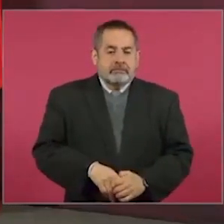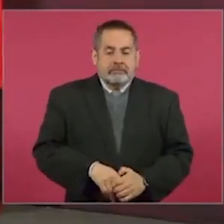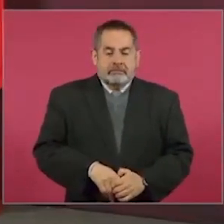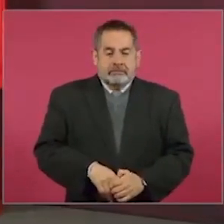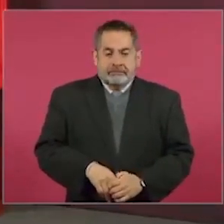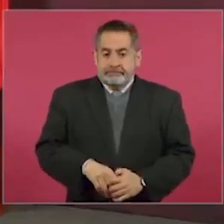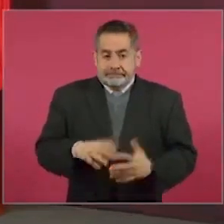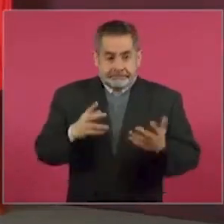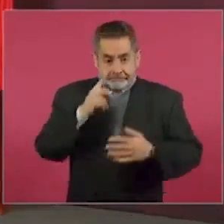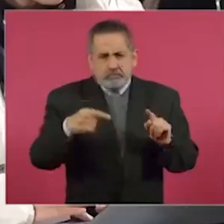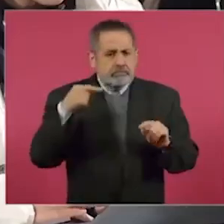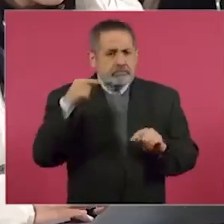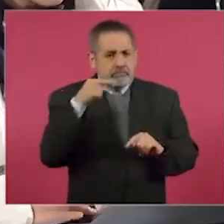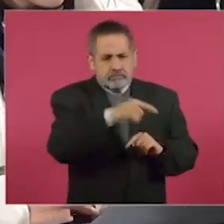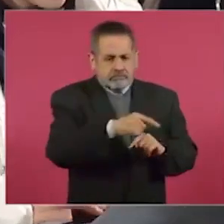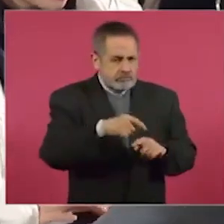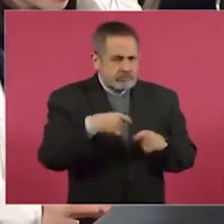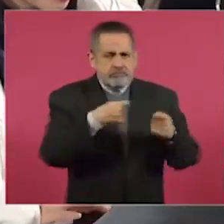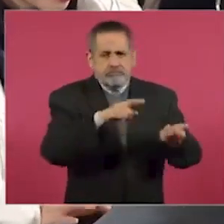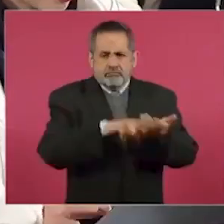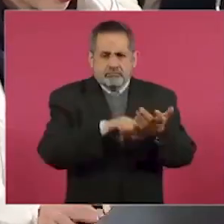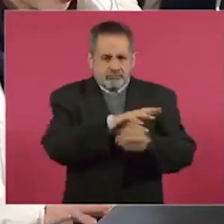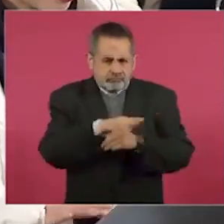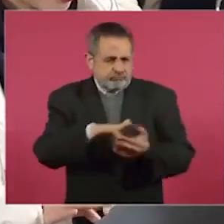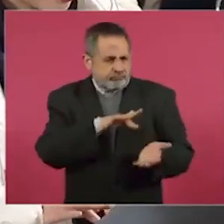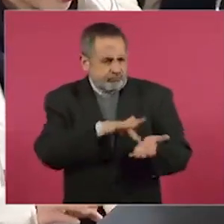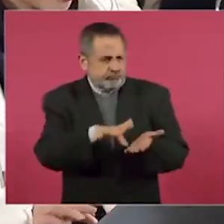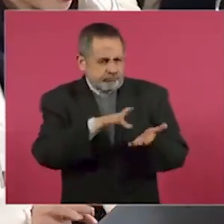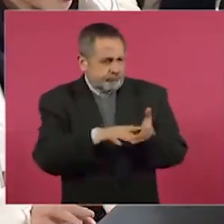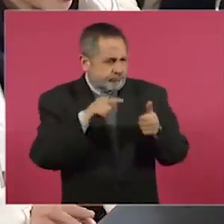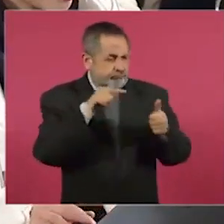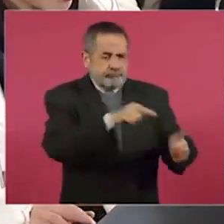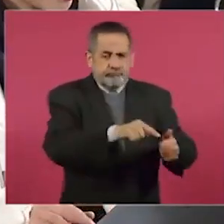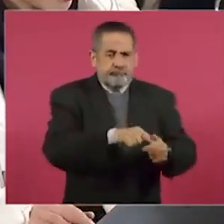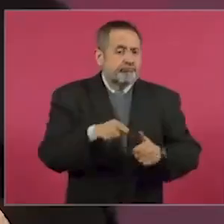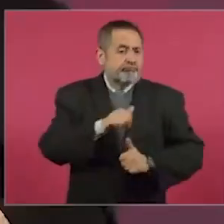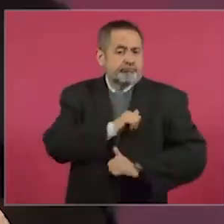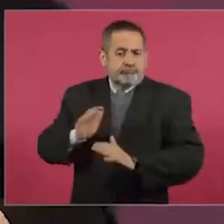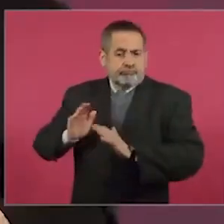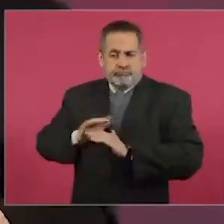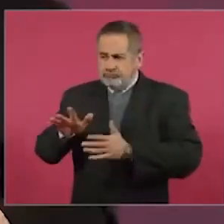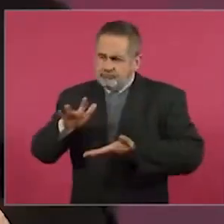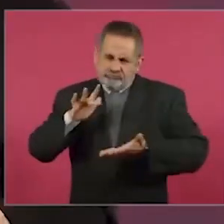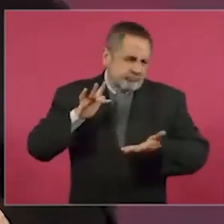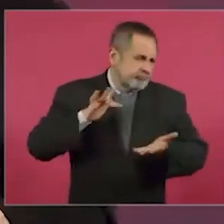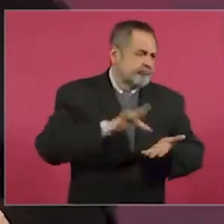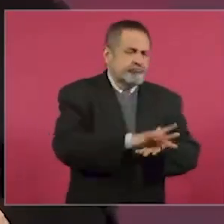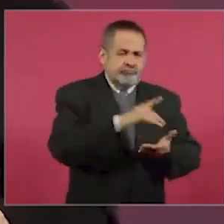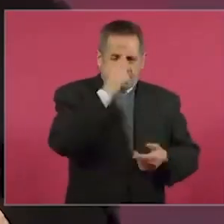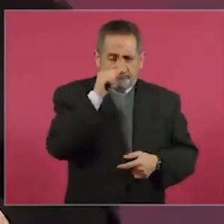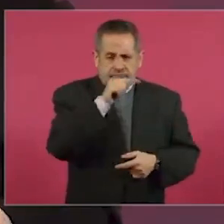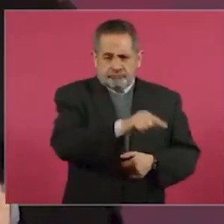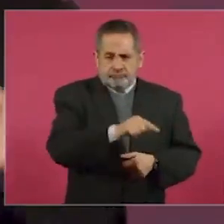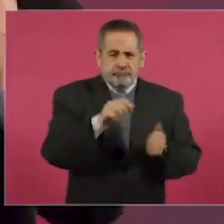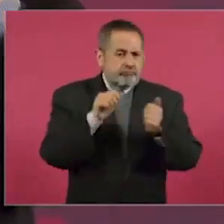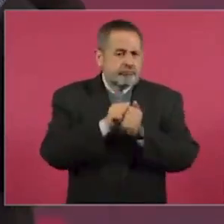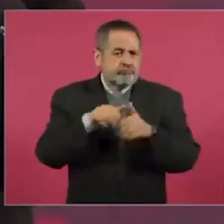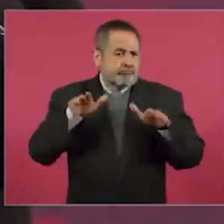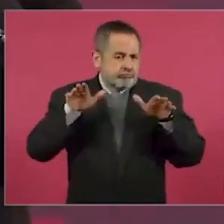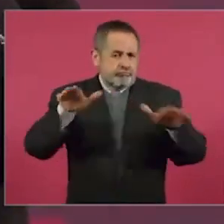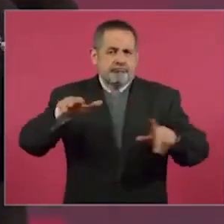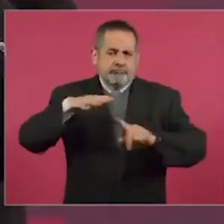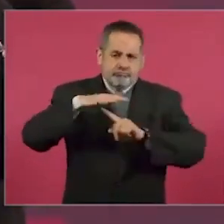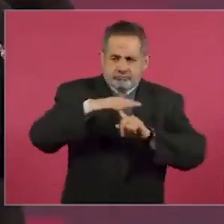Entonces, así vamos. Va a tener todo el apoyo de las Fuerzas Armadas con aeronaves,